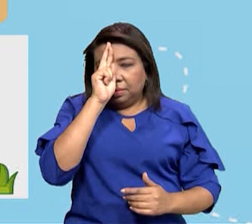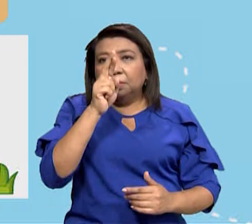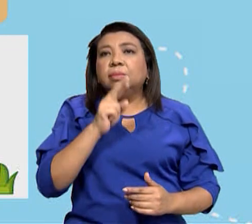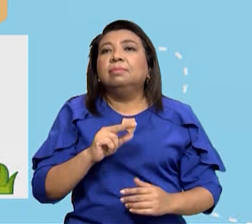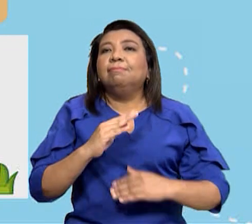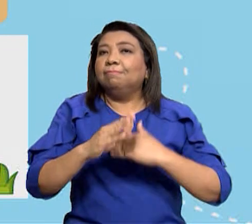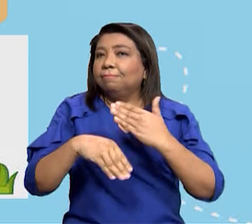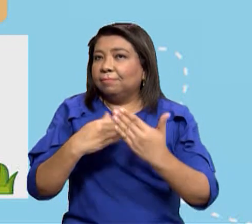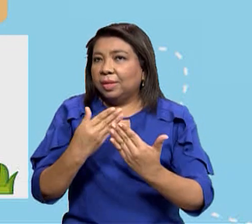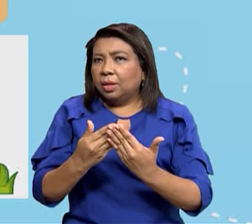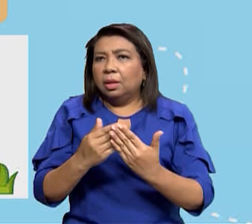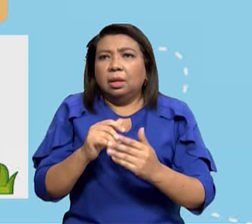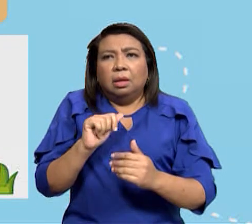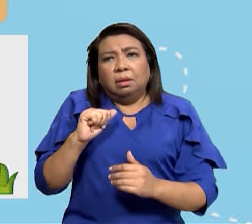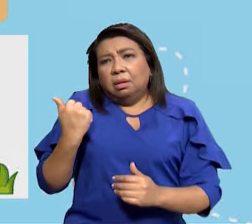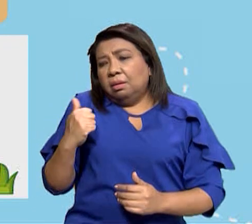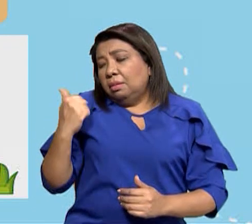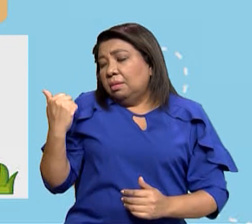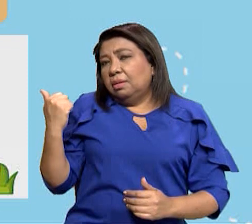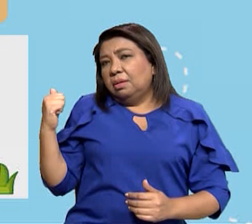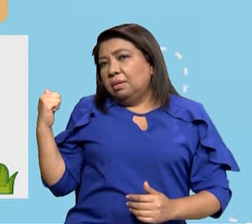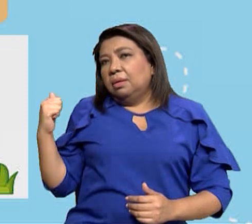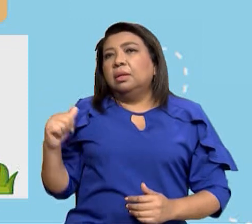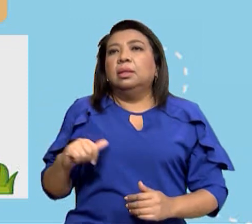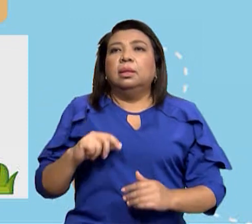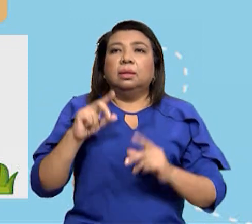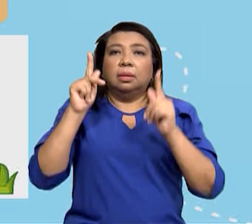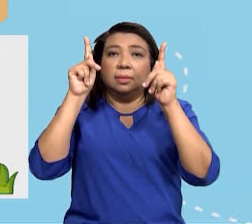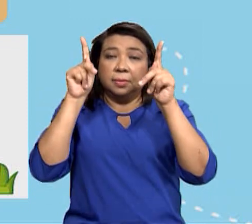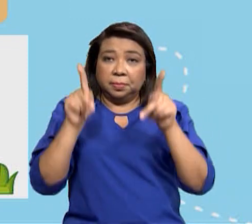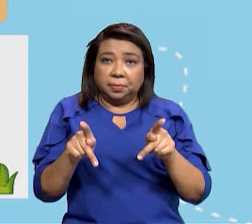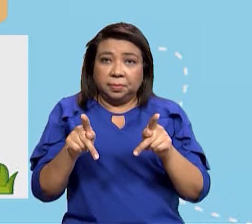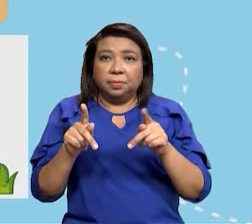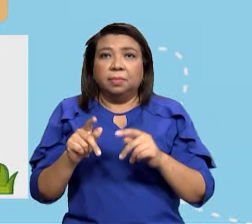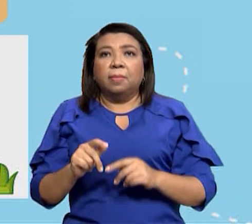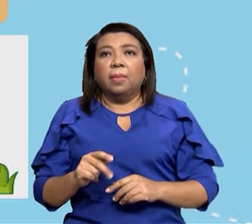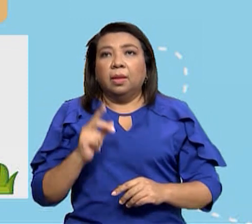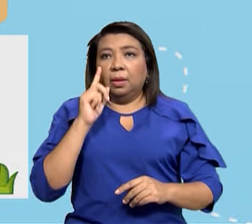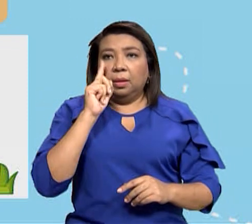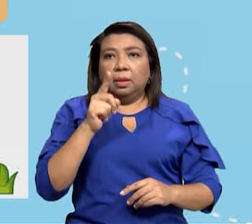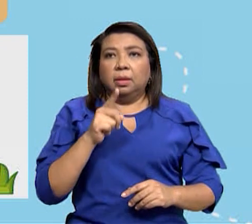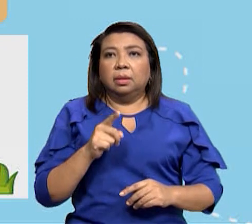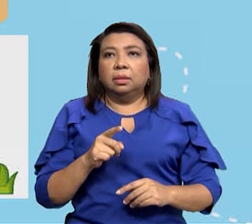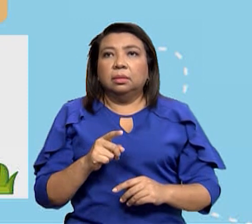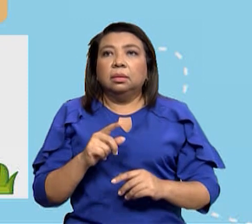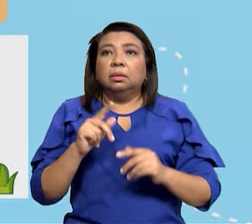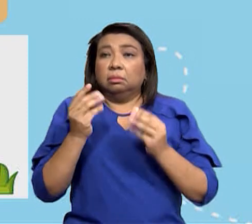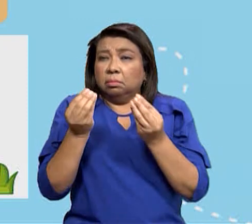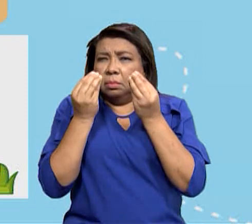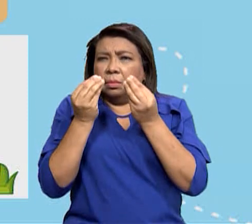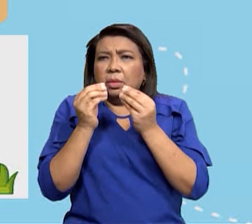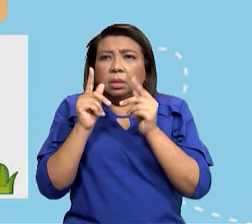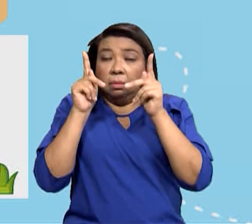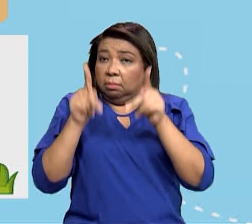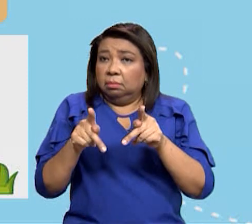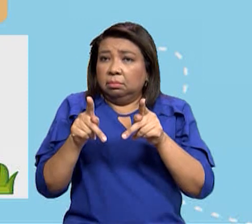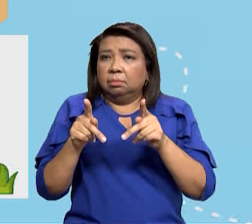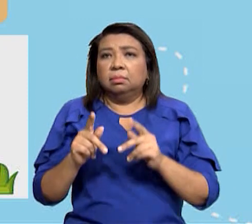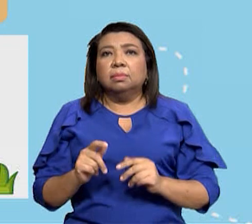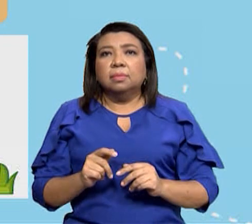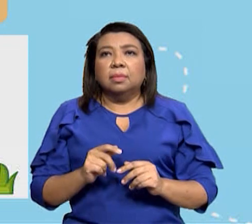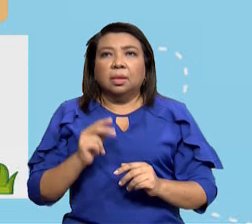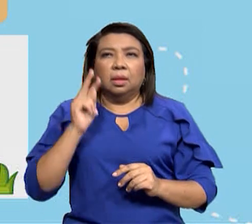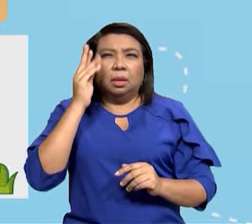hay que tener muy en cuenta que cuando somos varias personas quizás no tengamos